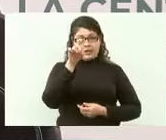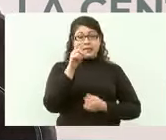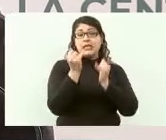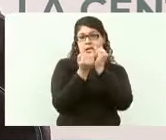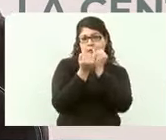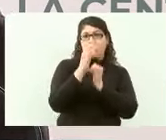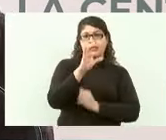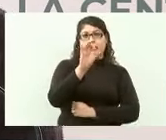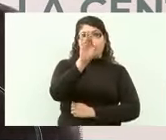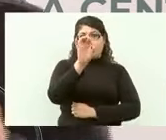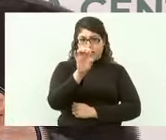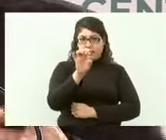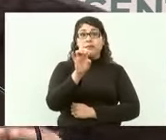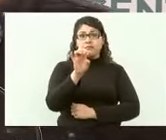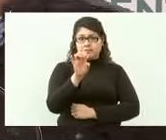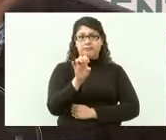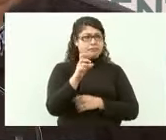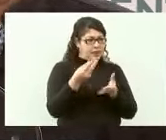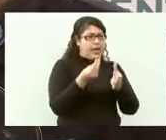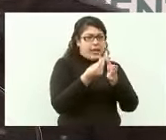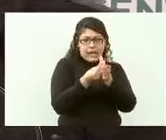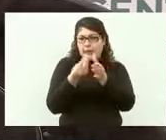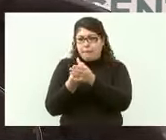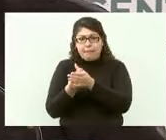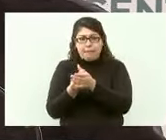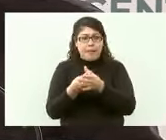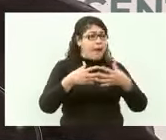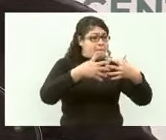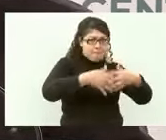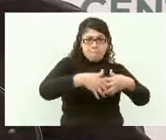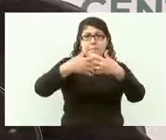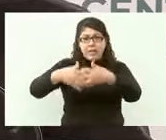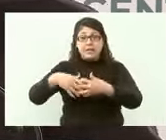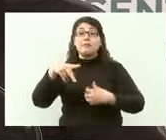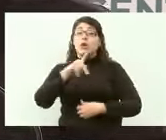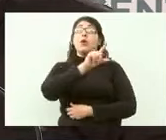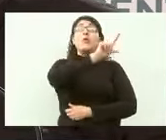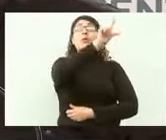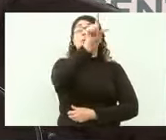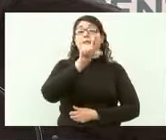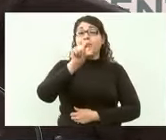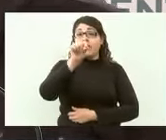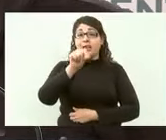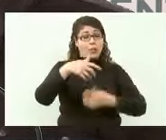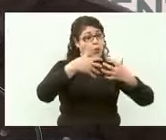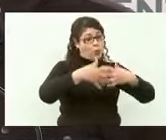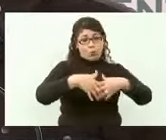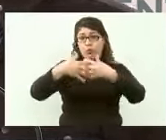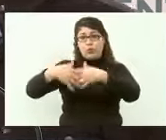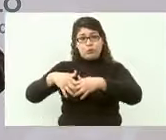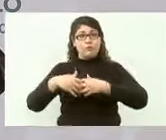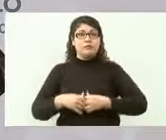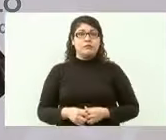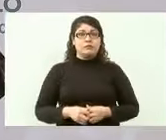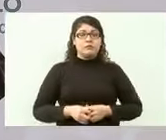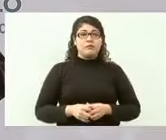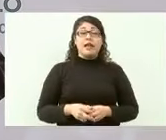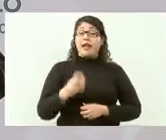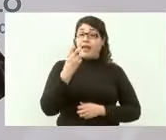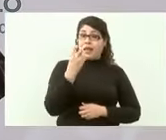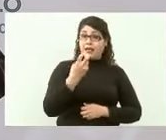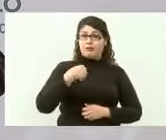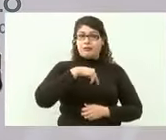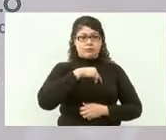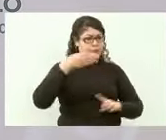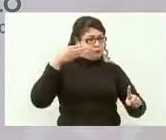qué además tenemos que darle preferencia a Pemex y a la Comisión Federal de Electricidad porque es la única manera